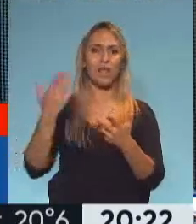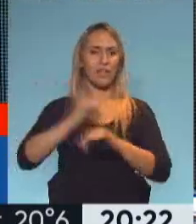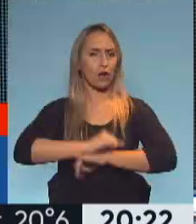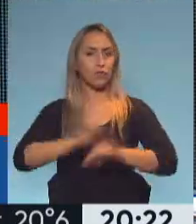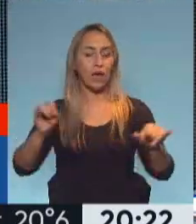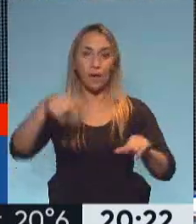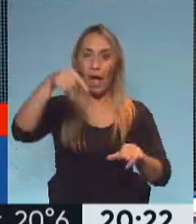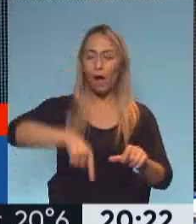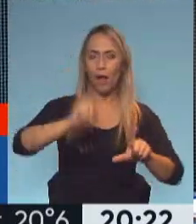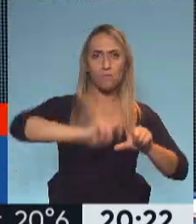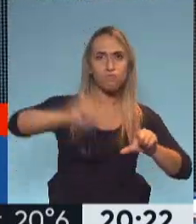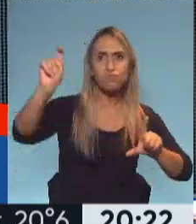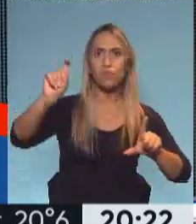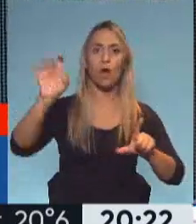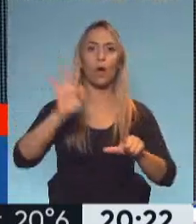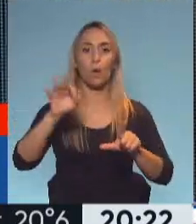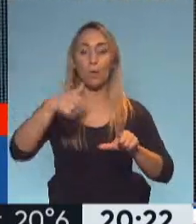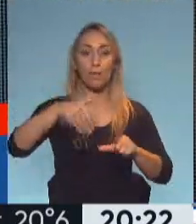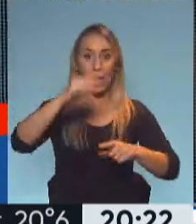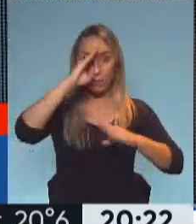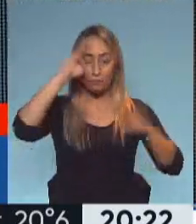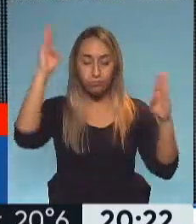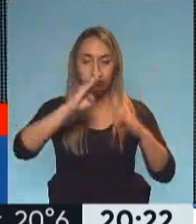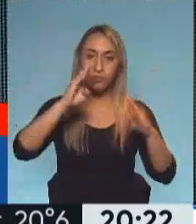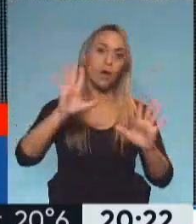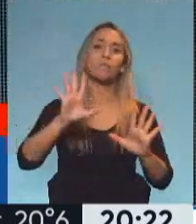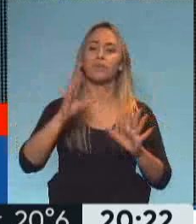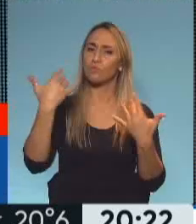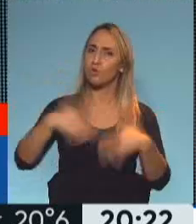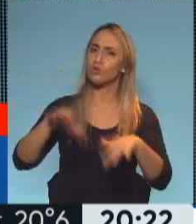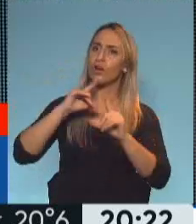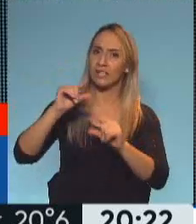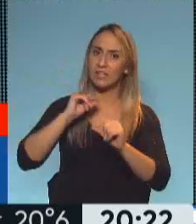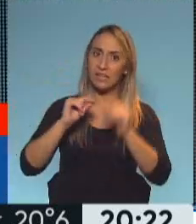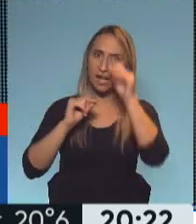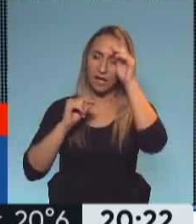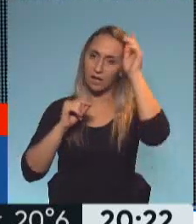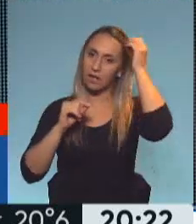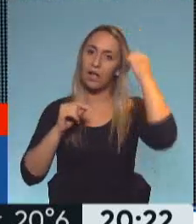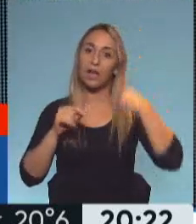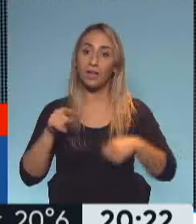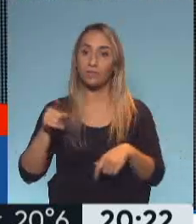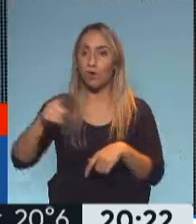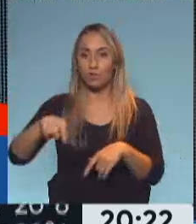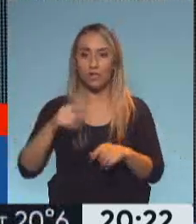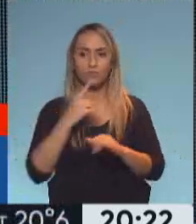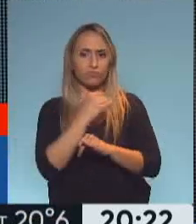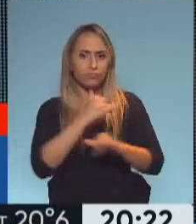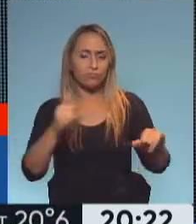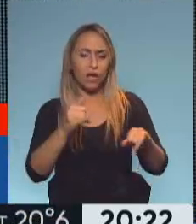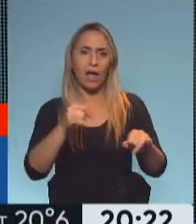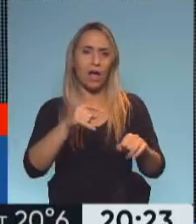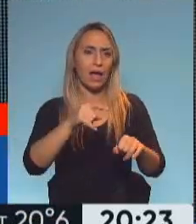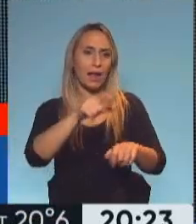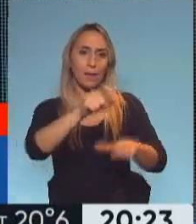de pico o lo que podía llegar a suceder con el sistema sanitario, generaba críticas, asumía esas críticas. ¿Qué se le dice a la población hoy? ¿Qué es lo que